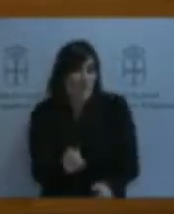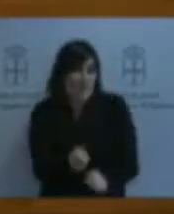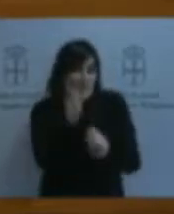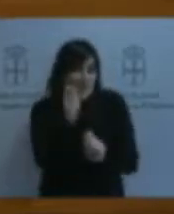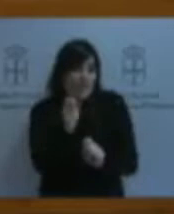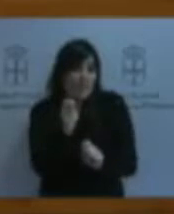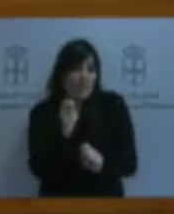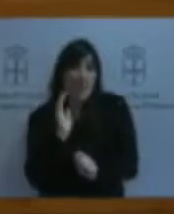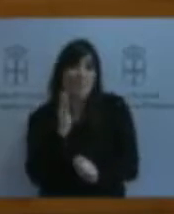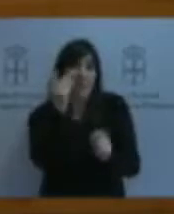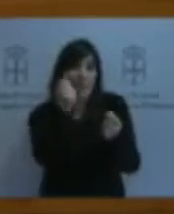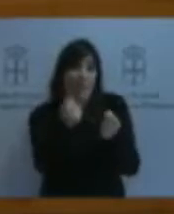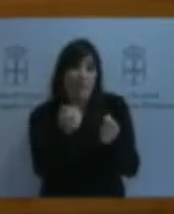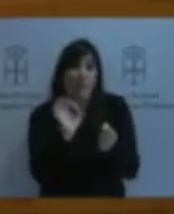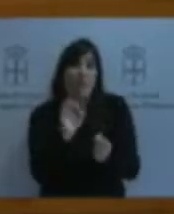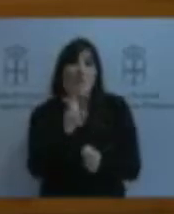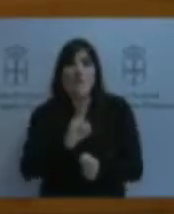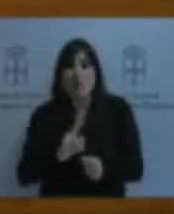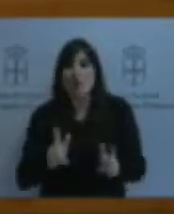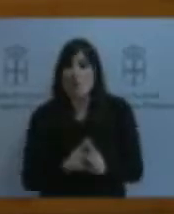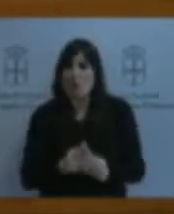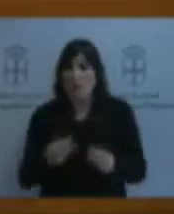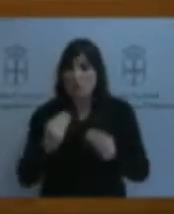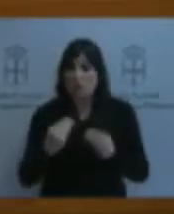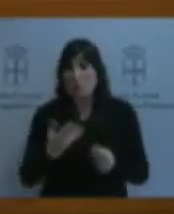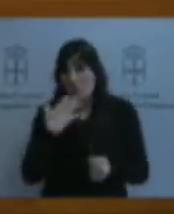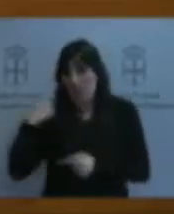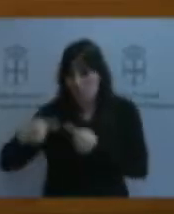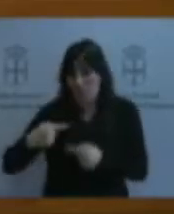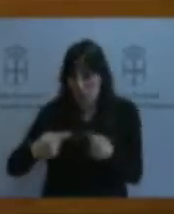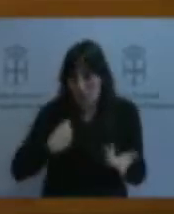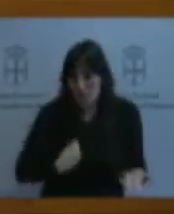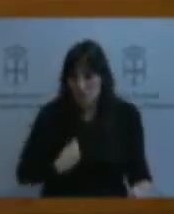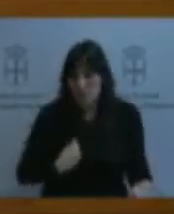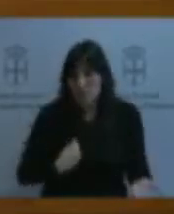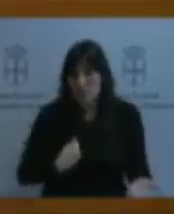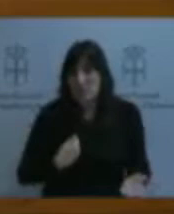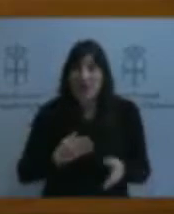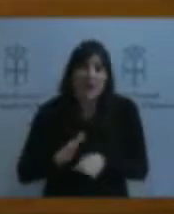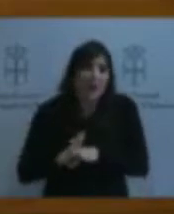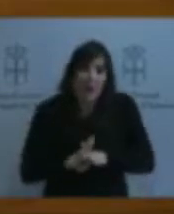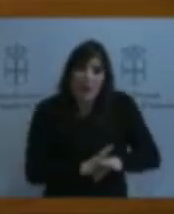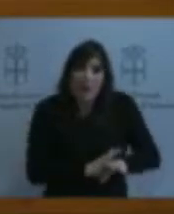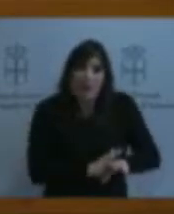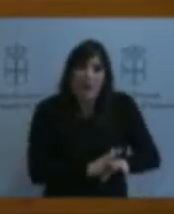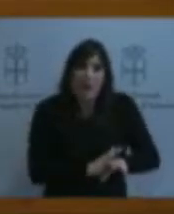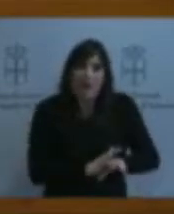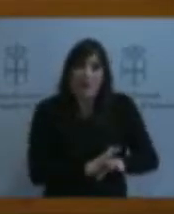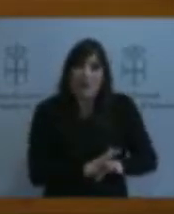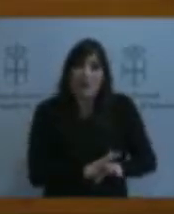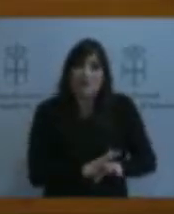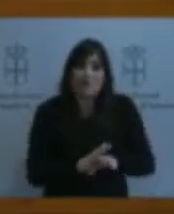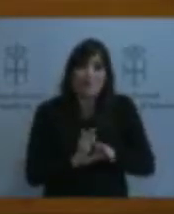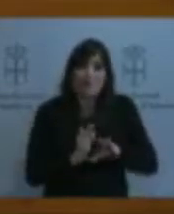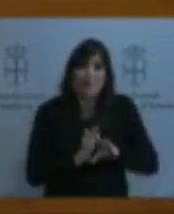social, las artesanales, como estamos diciendo, independientemente de la eslora, perdón, de la embarcación, deberán